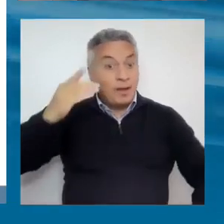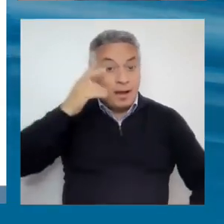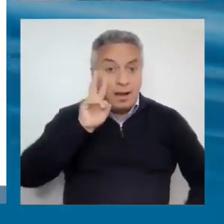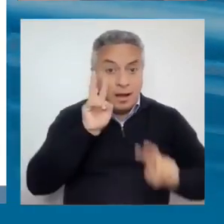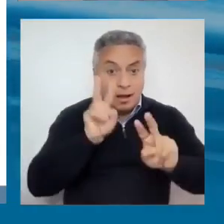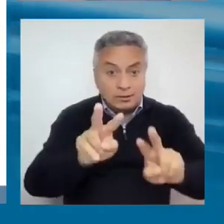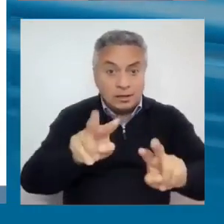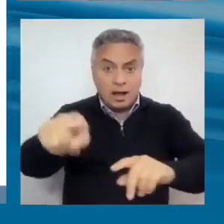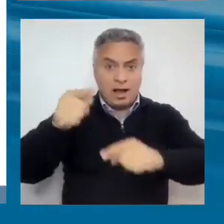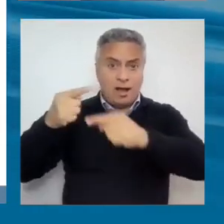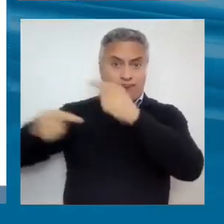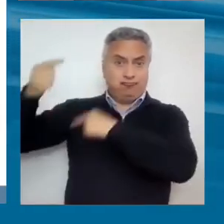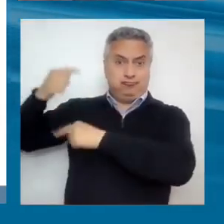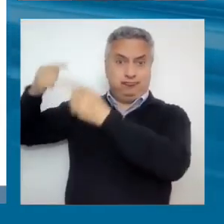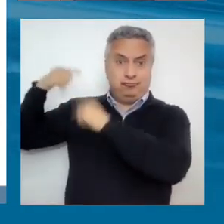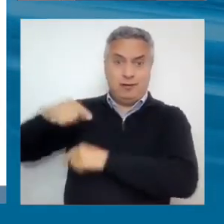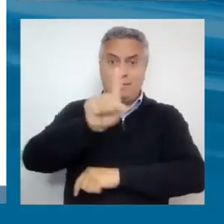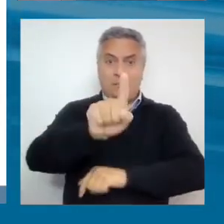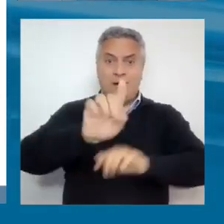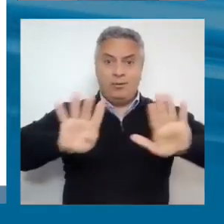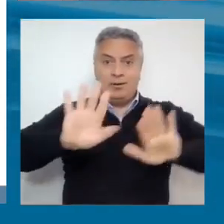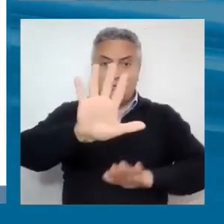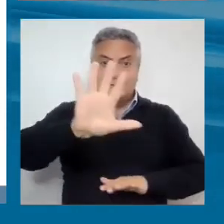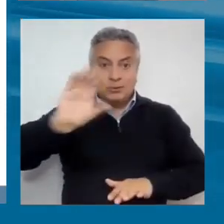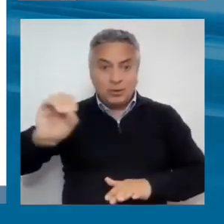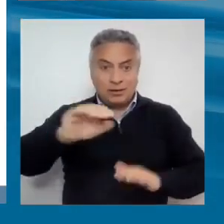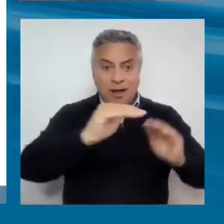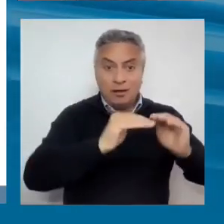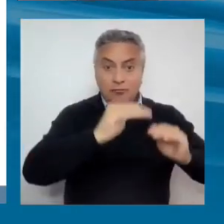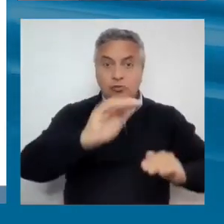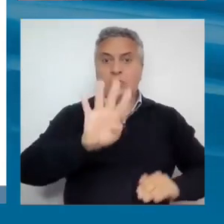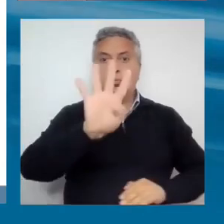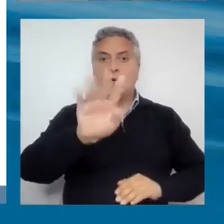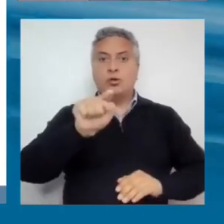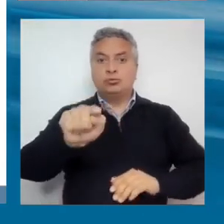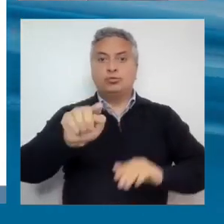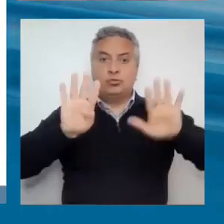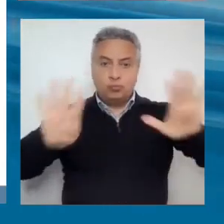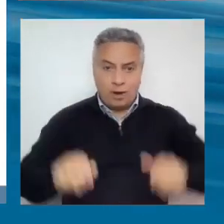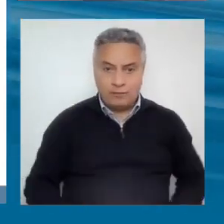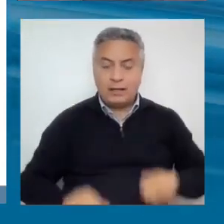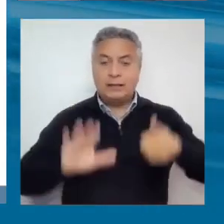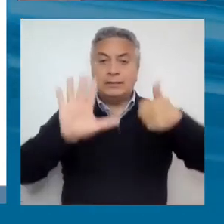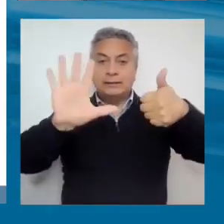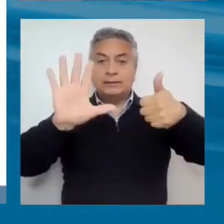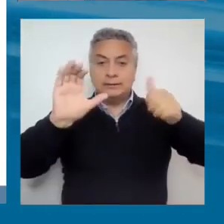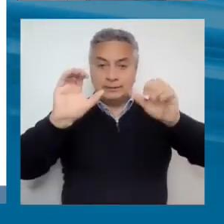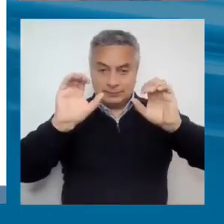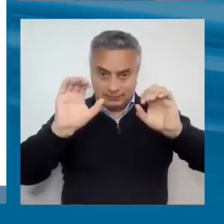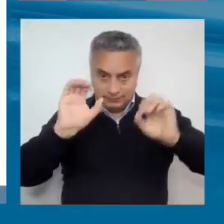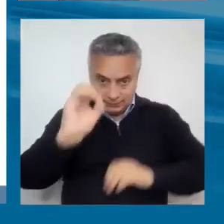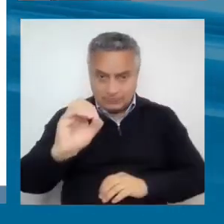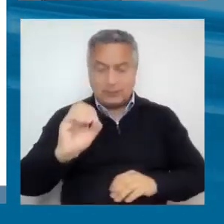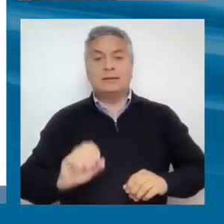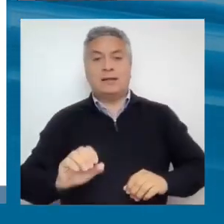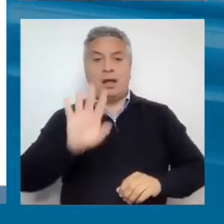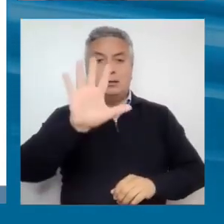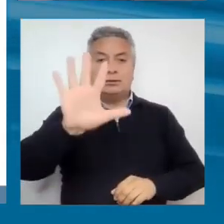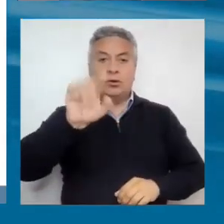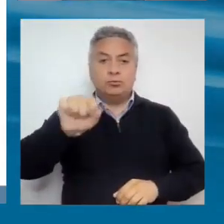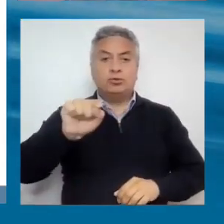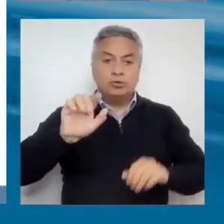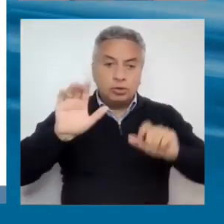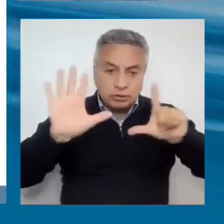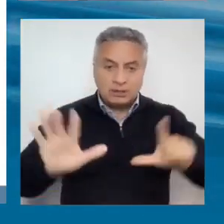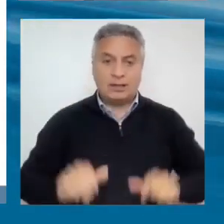década de los 50, el crecimiento promedio fue 4.9. De los 60, 5.7. De los 70, 5.9.